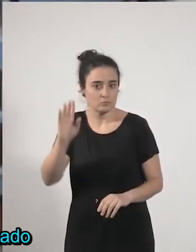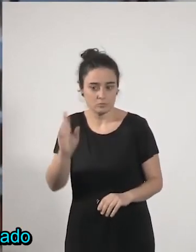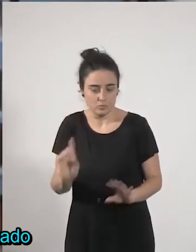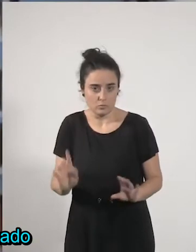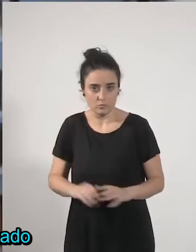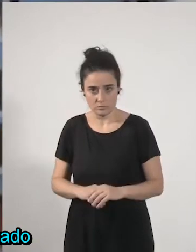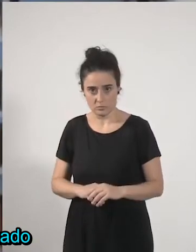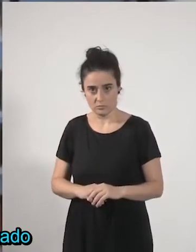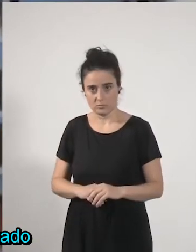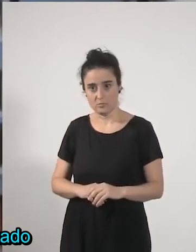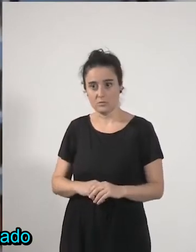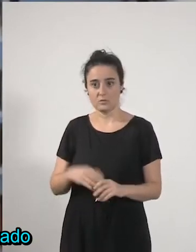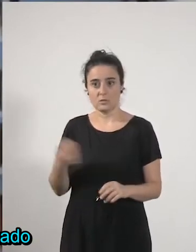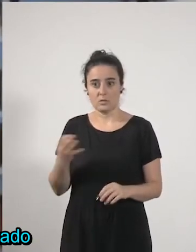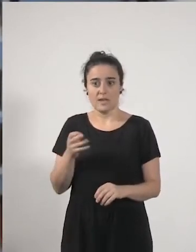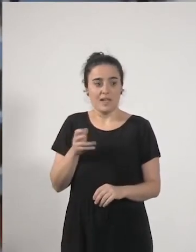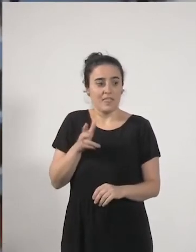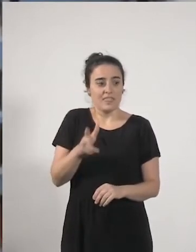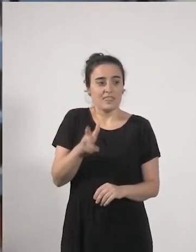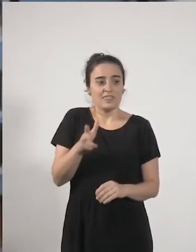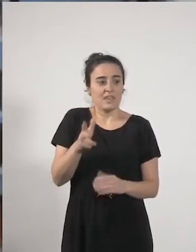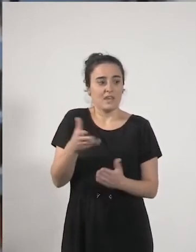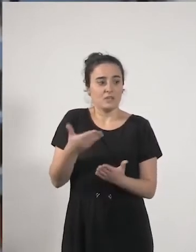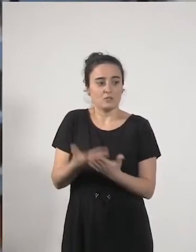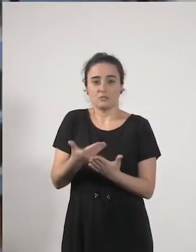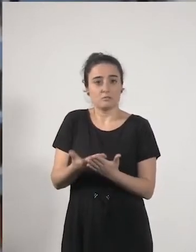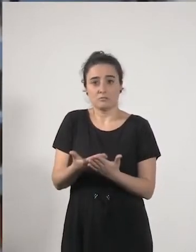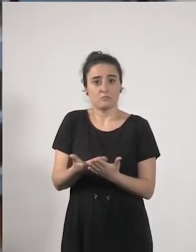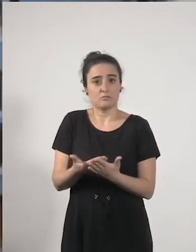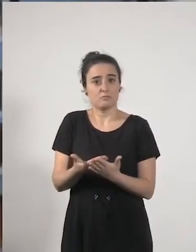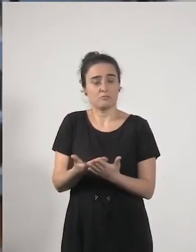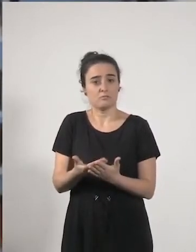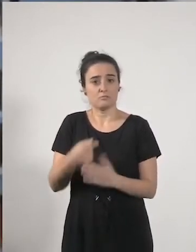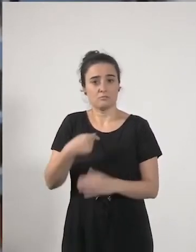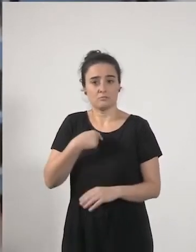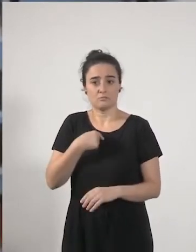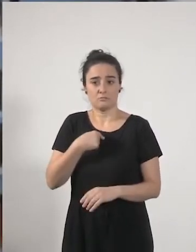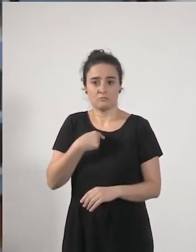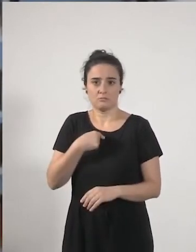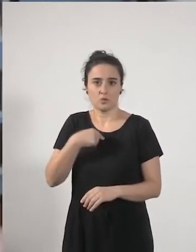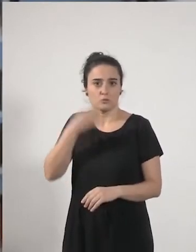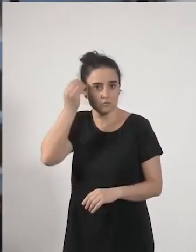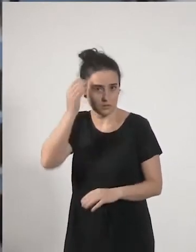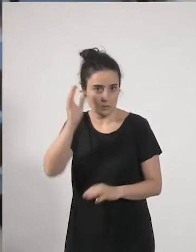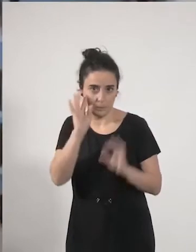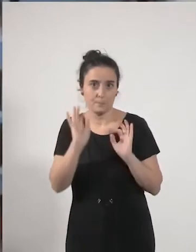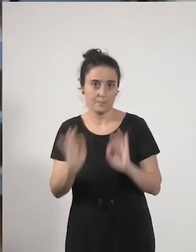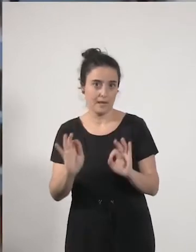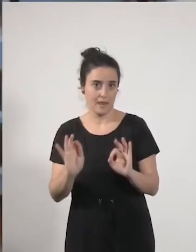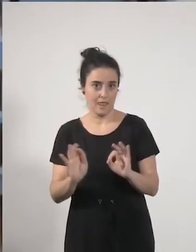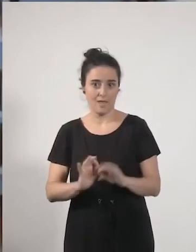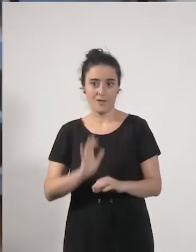un derecho garantizado y yo lo veo muy peligroso es una manera de adelgazar